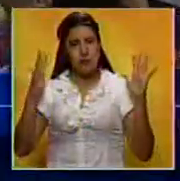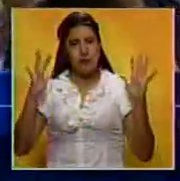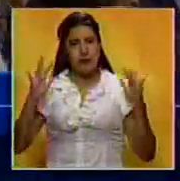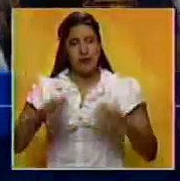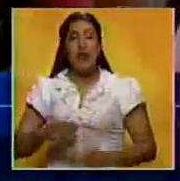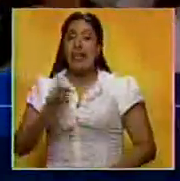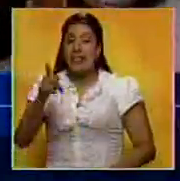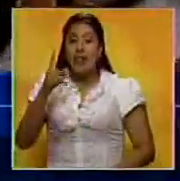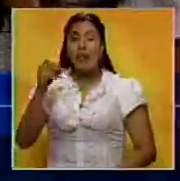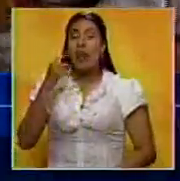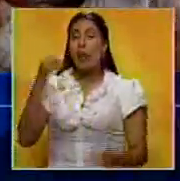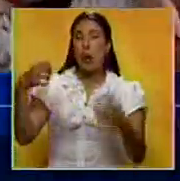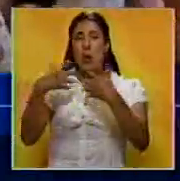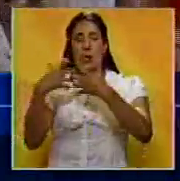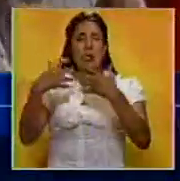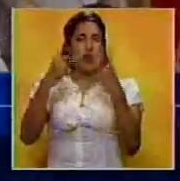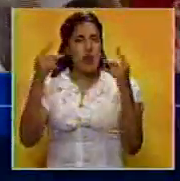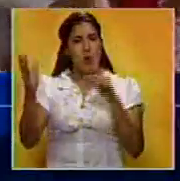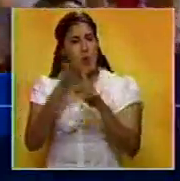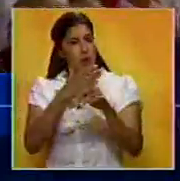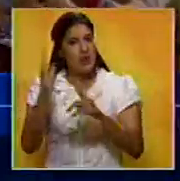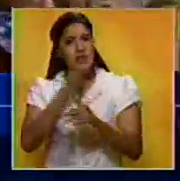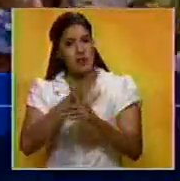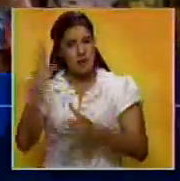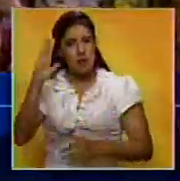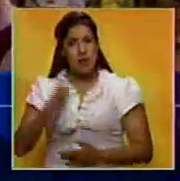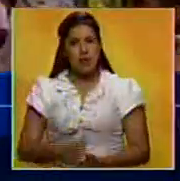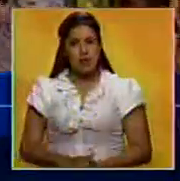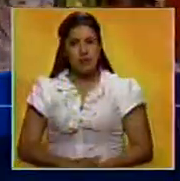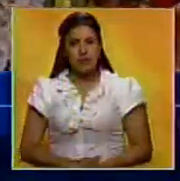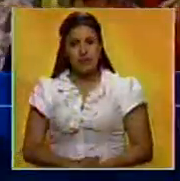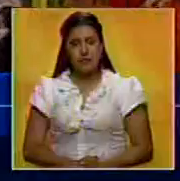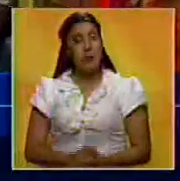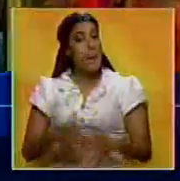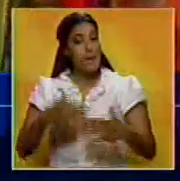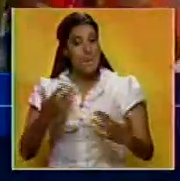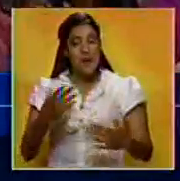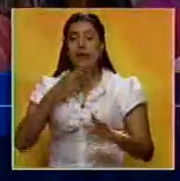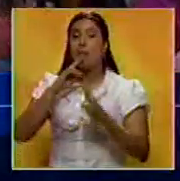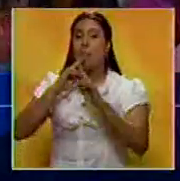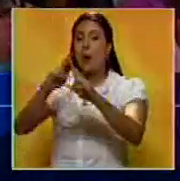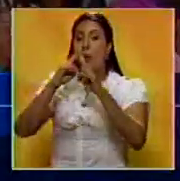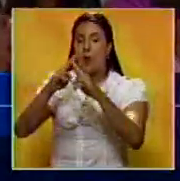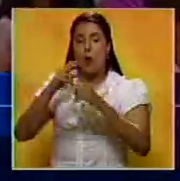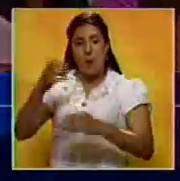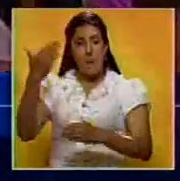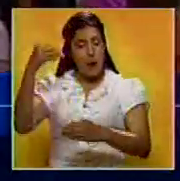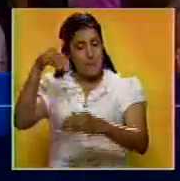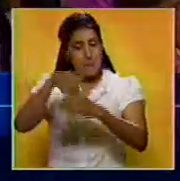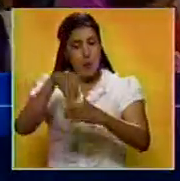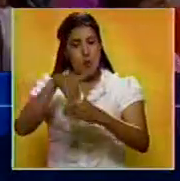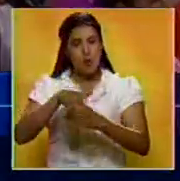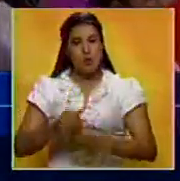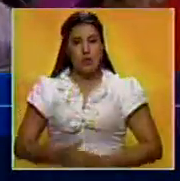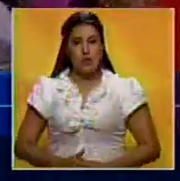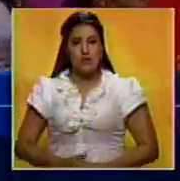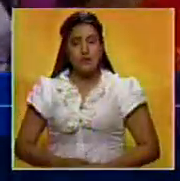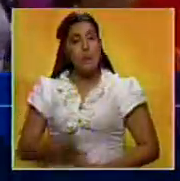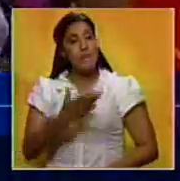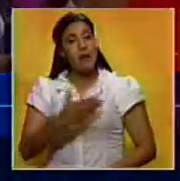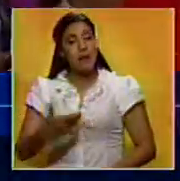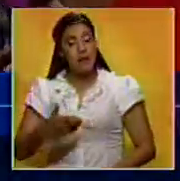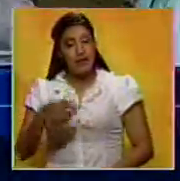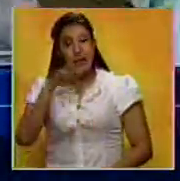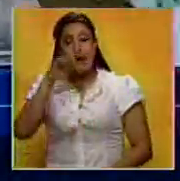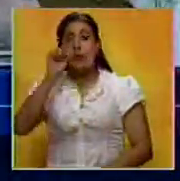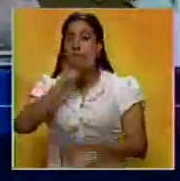Que dejen el guarimbeo y la violencia para responderle con voto. El jefe